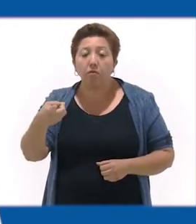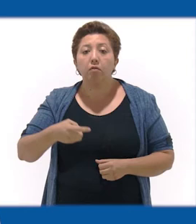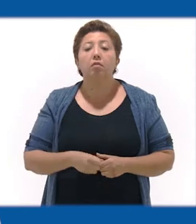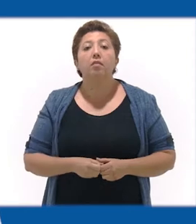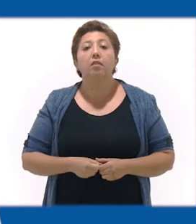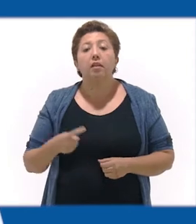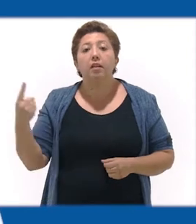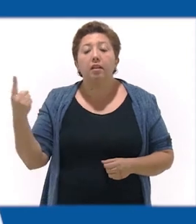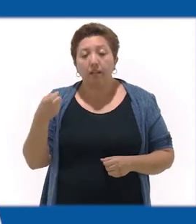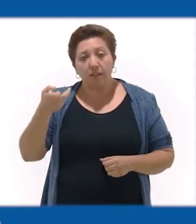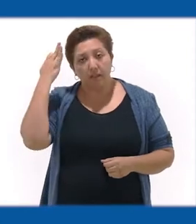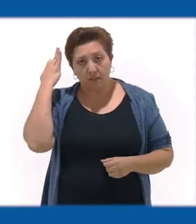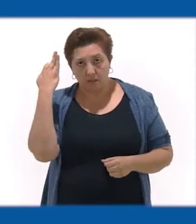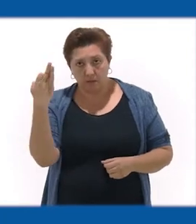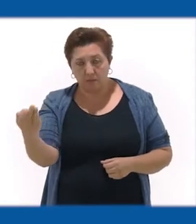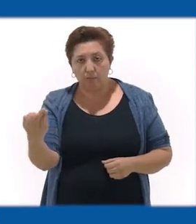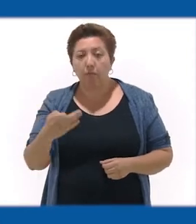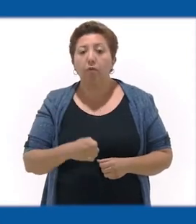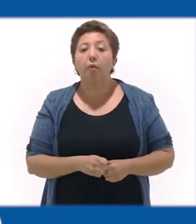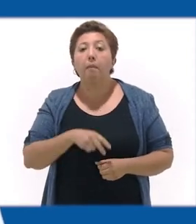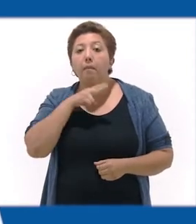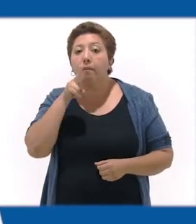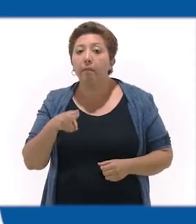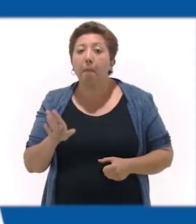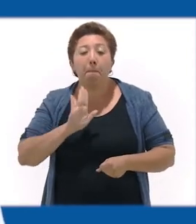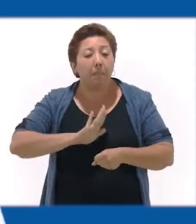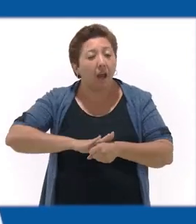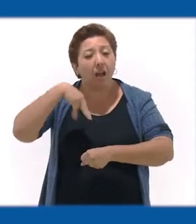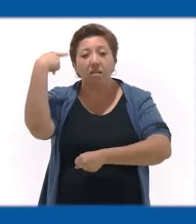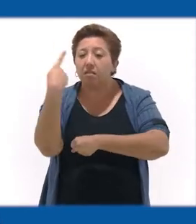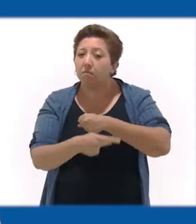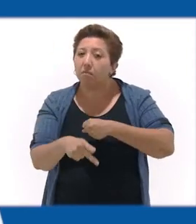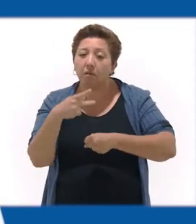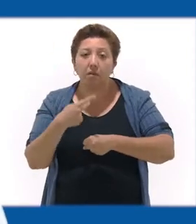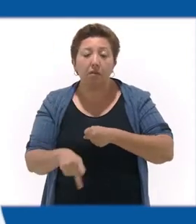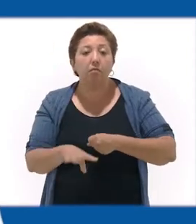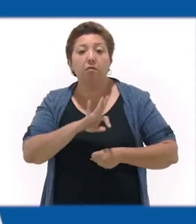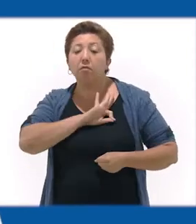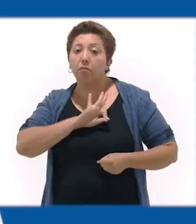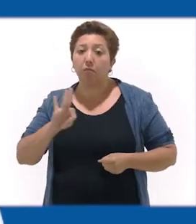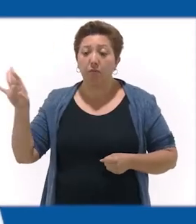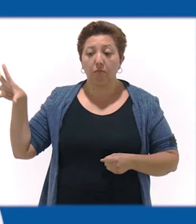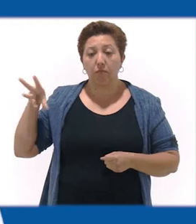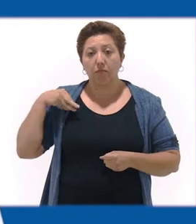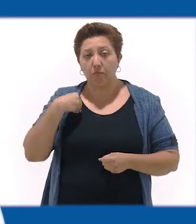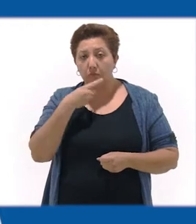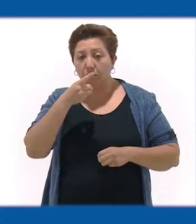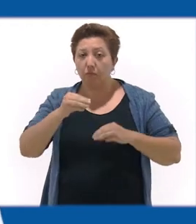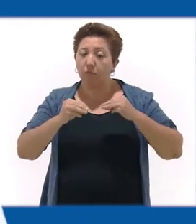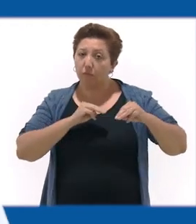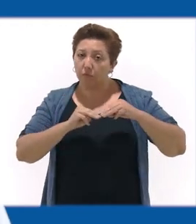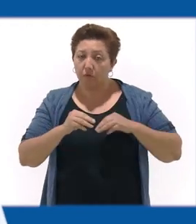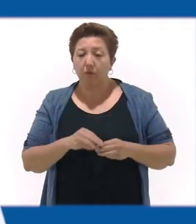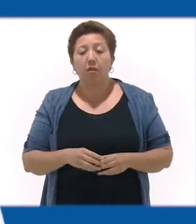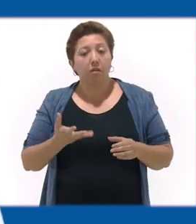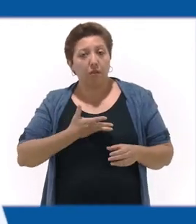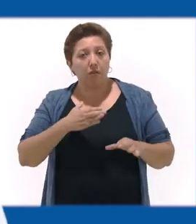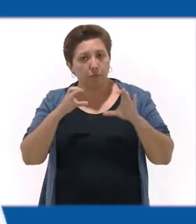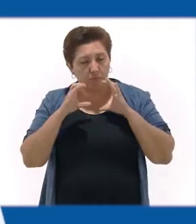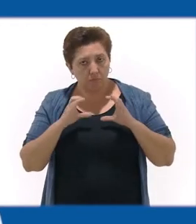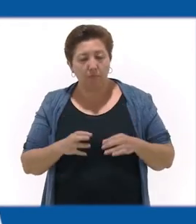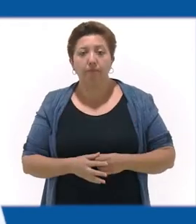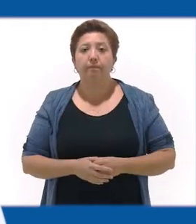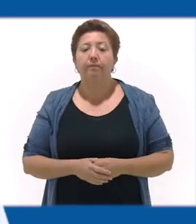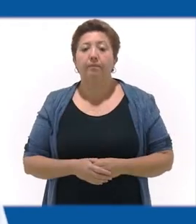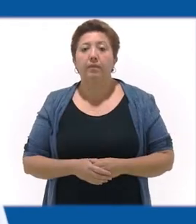movilidad si no tomamos medidas. Y la lógica es muy simple. Si se dispara la movilidad innecesaria y se descuidan y se